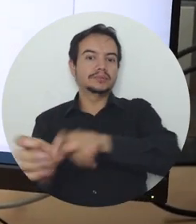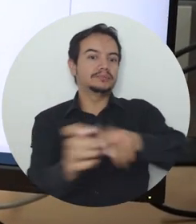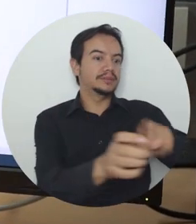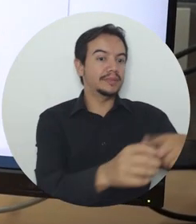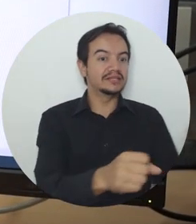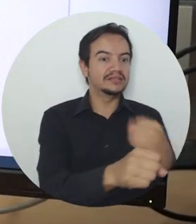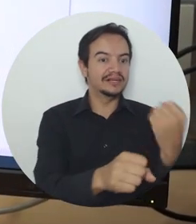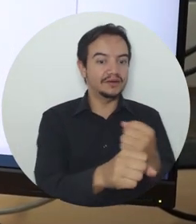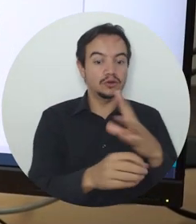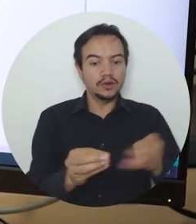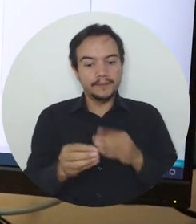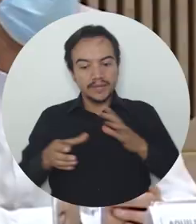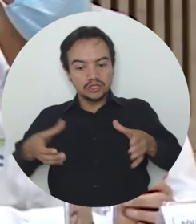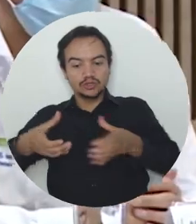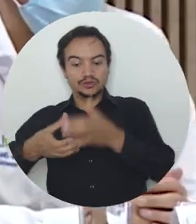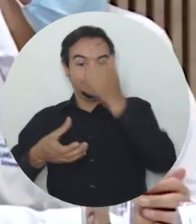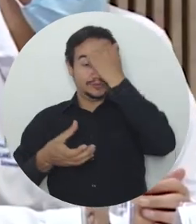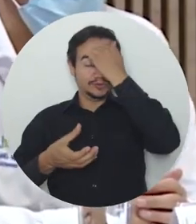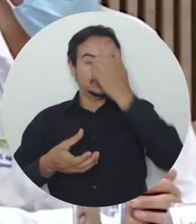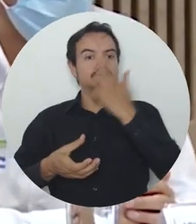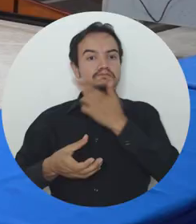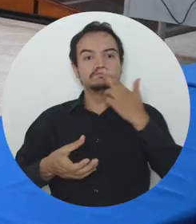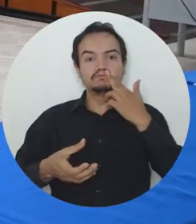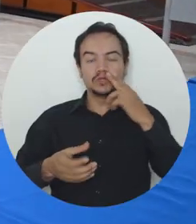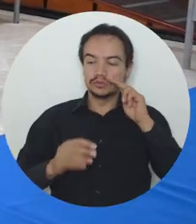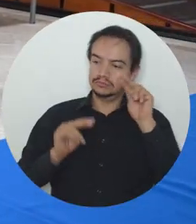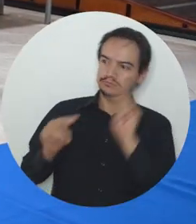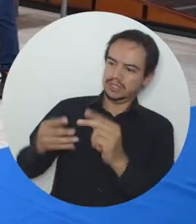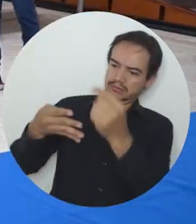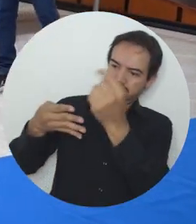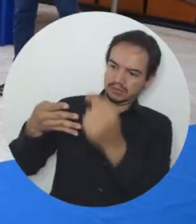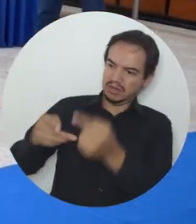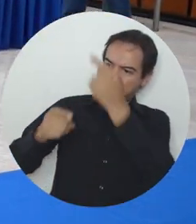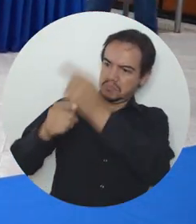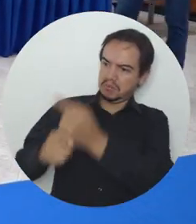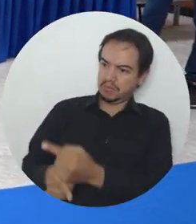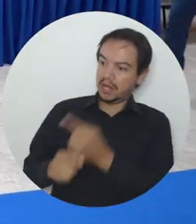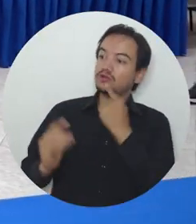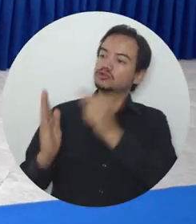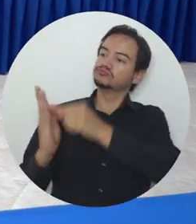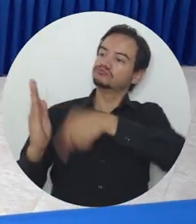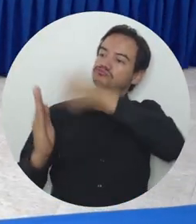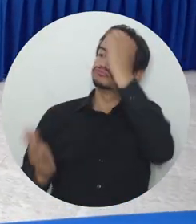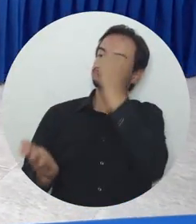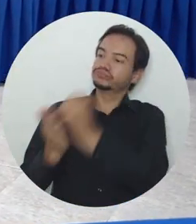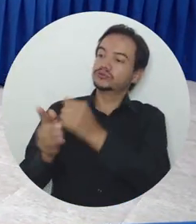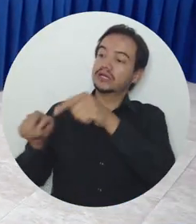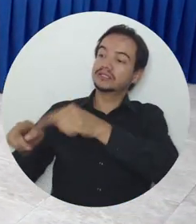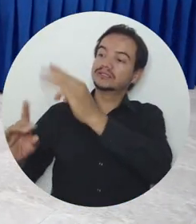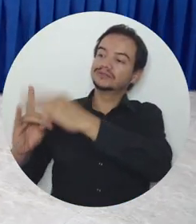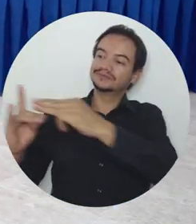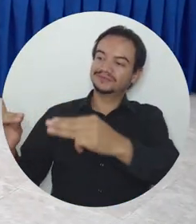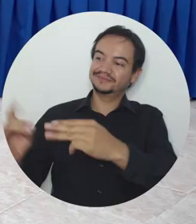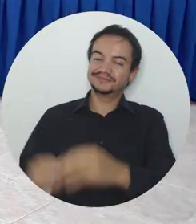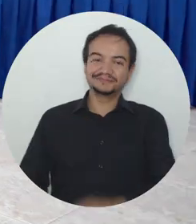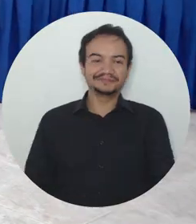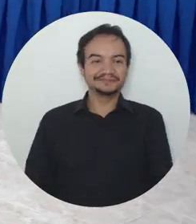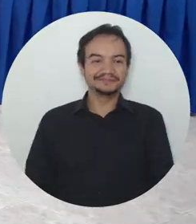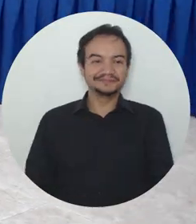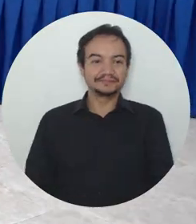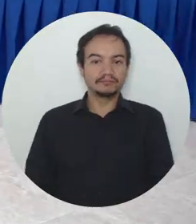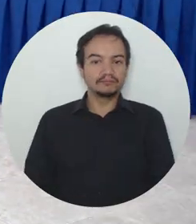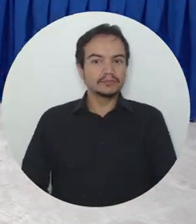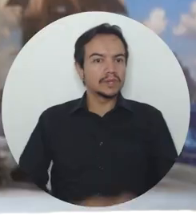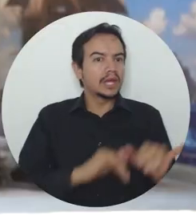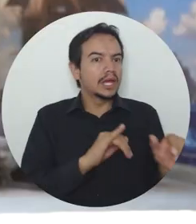laboran y el compromiso de los docentes fueron determinantes para otorgar este reconocimiento que da garantía de los altos estándares de calidad de